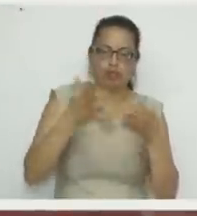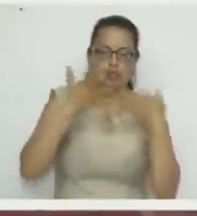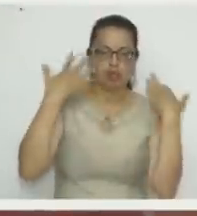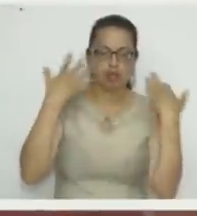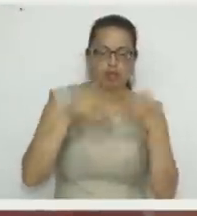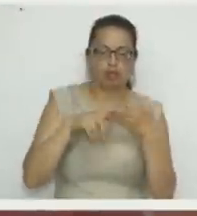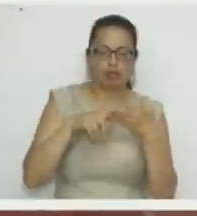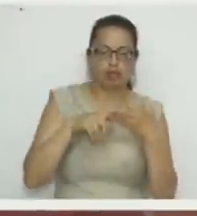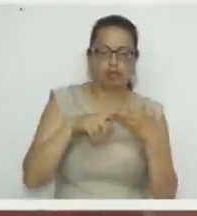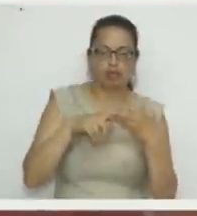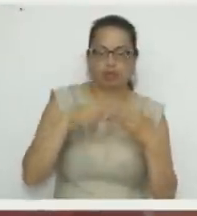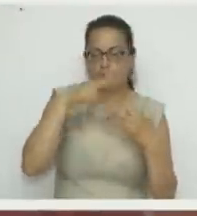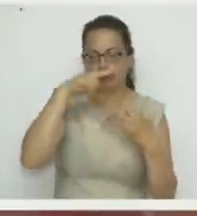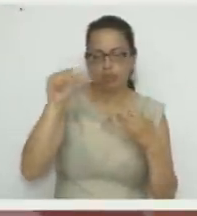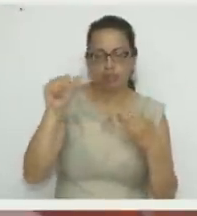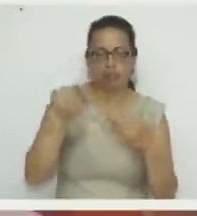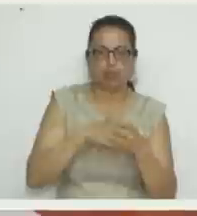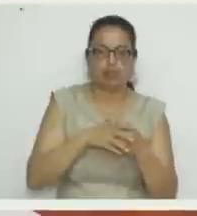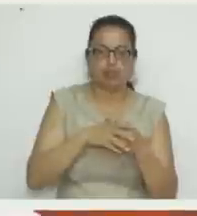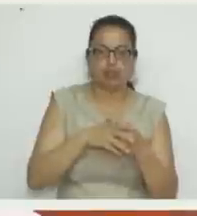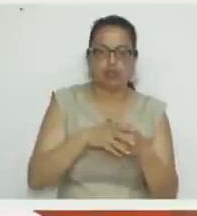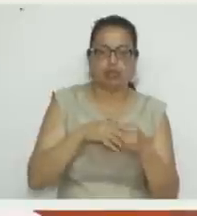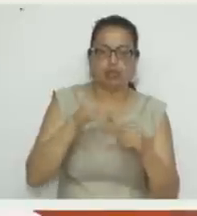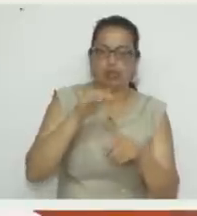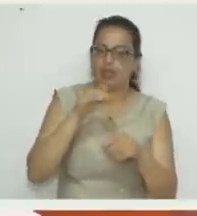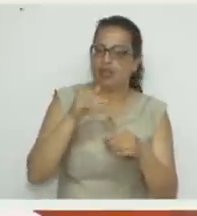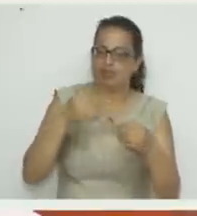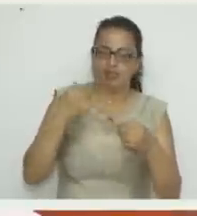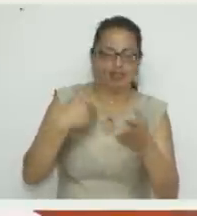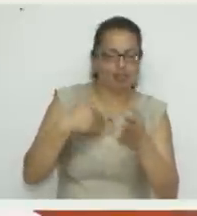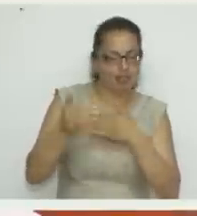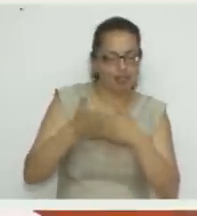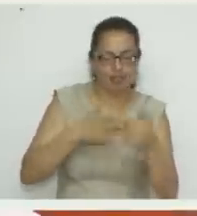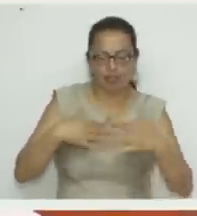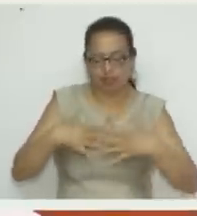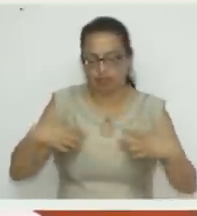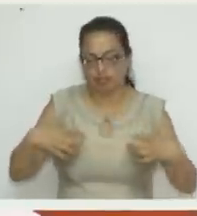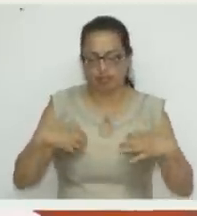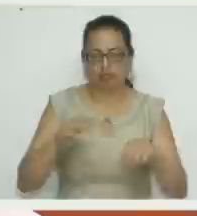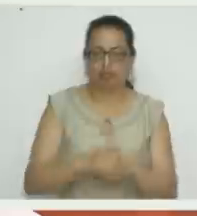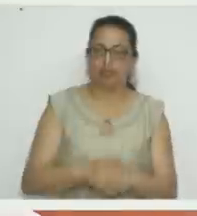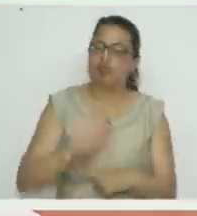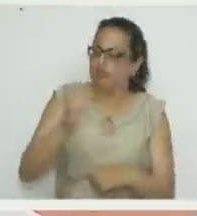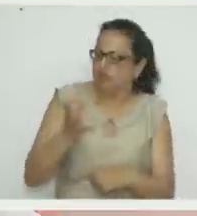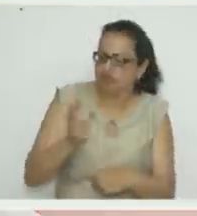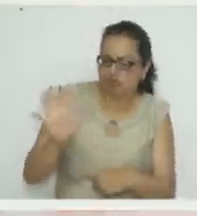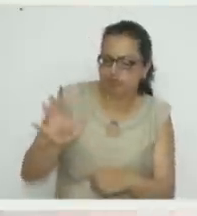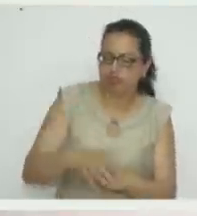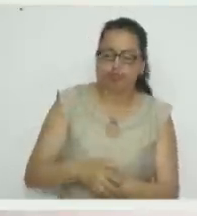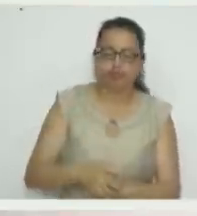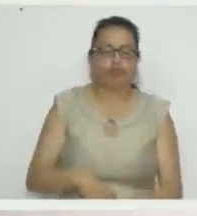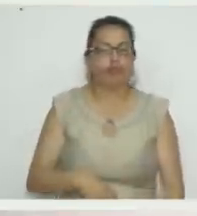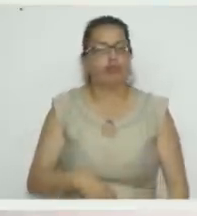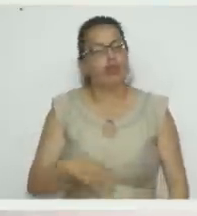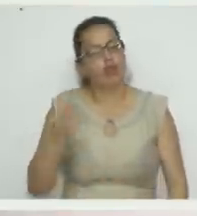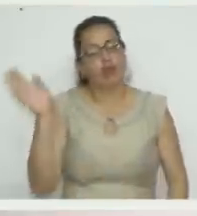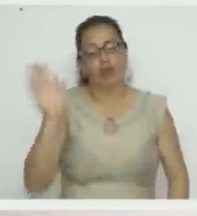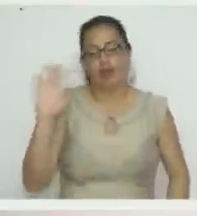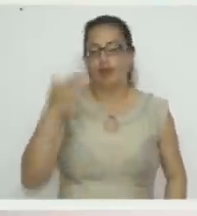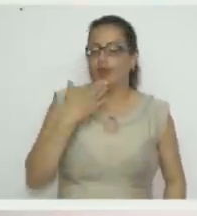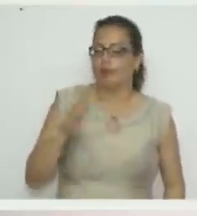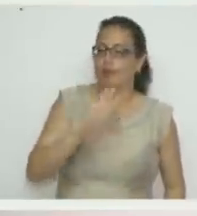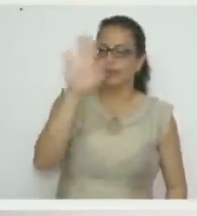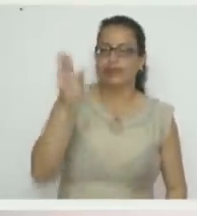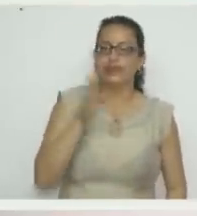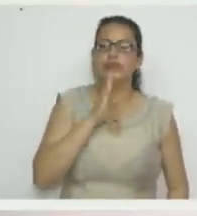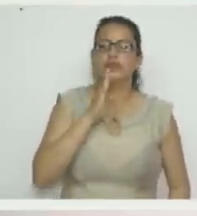Muñecas. Muñecas, mariquitas, en todo lo que quieran. Buenos días, ¿con quién hablamos? Aló, buenos días. Sí,